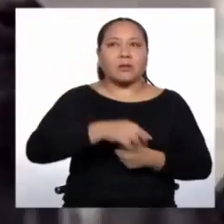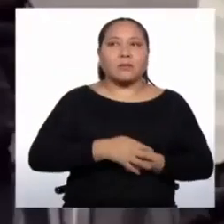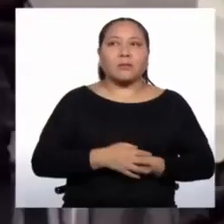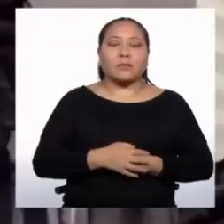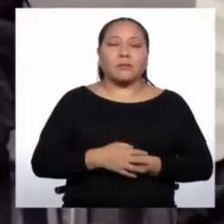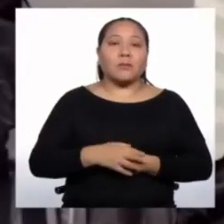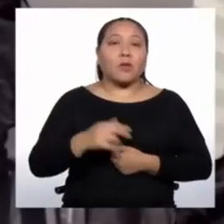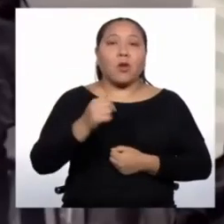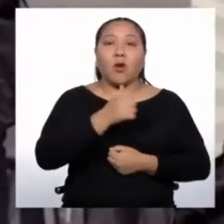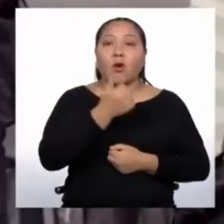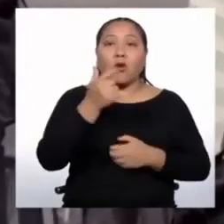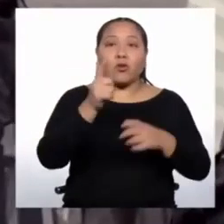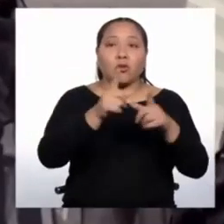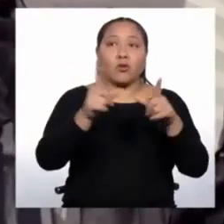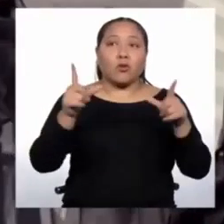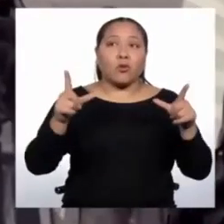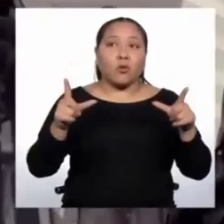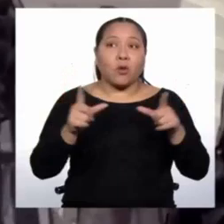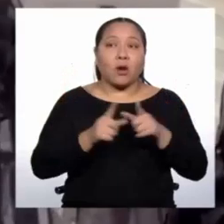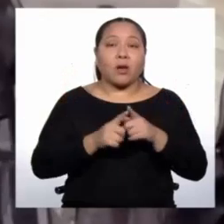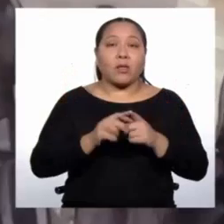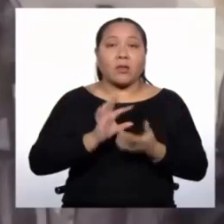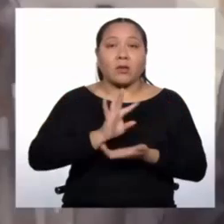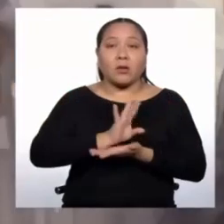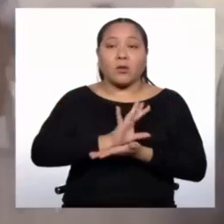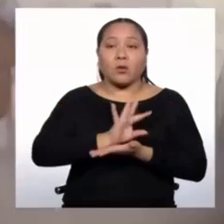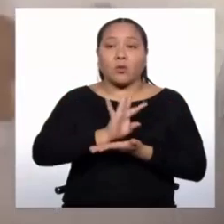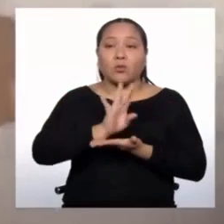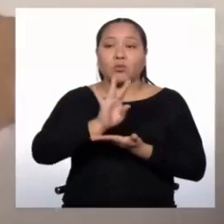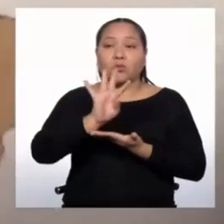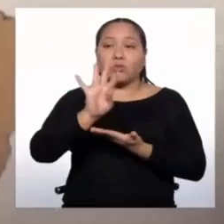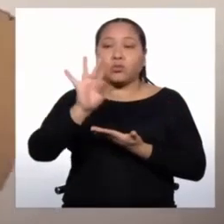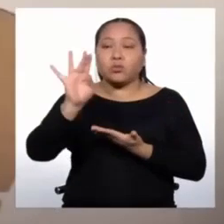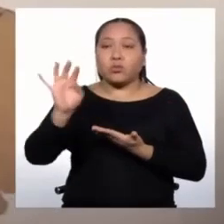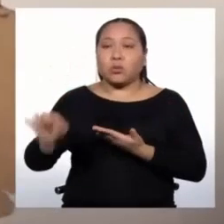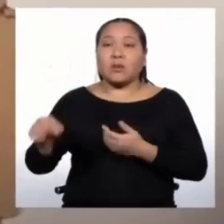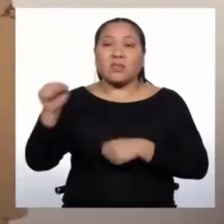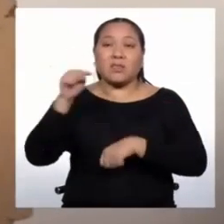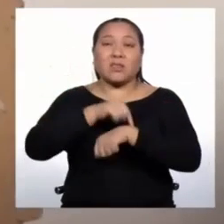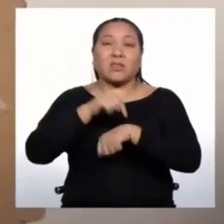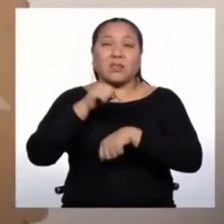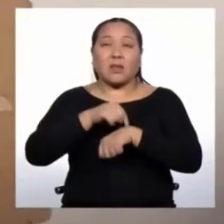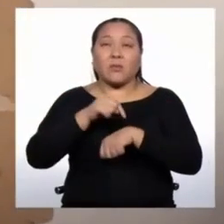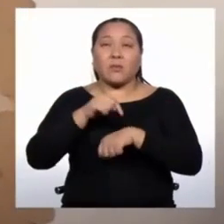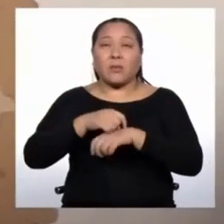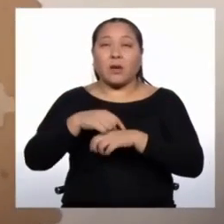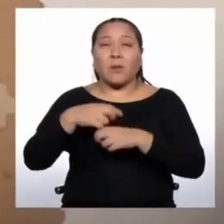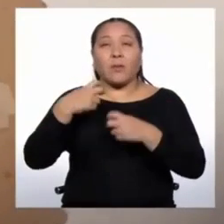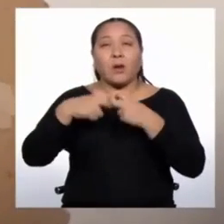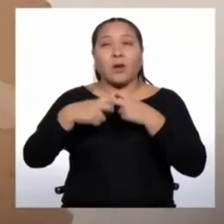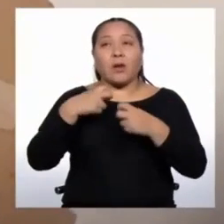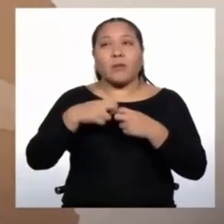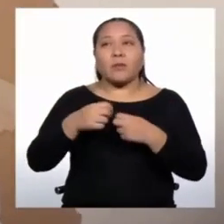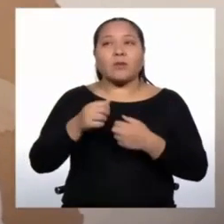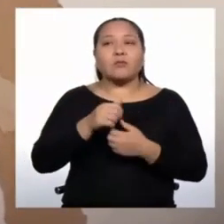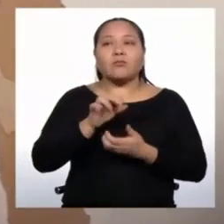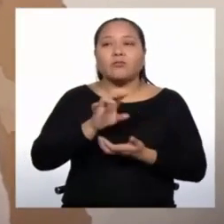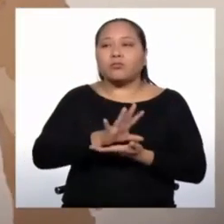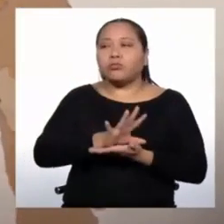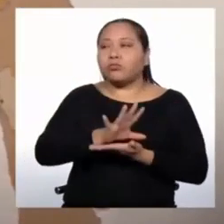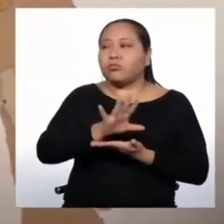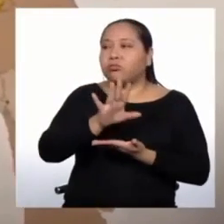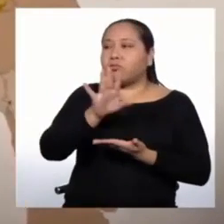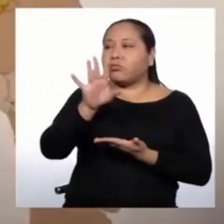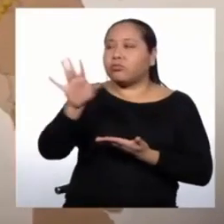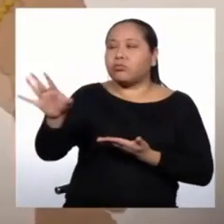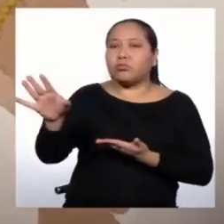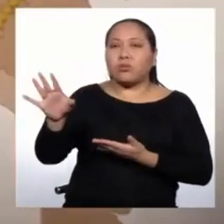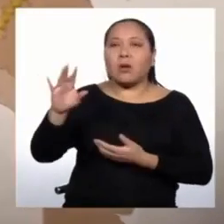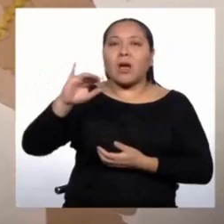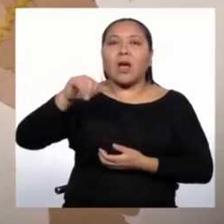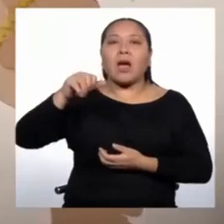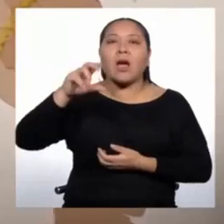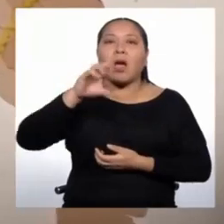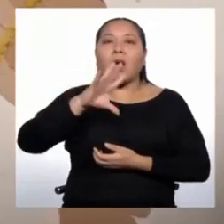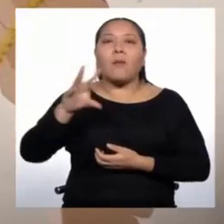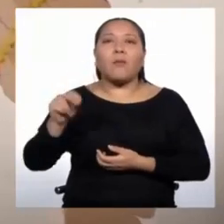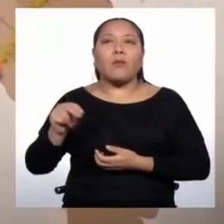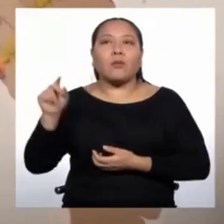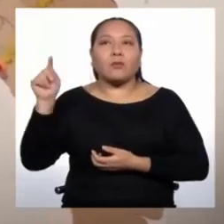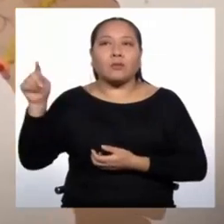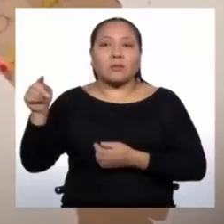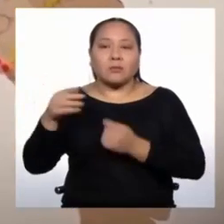Otro destino de los migrantes peruanos en esos años de crisis fue Japón. Aprovechando que el gobierno japonés